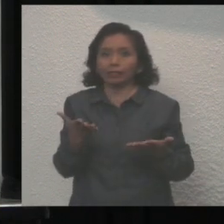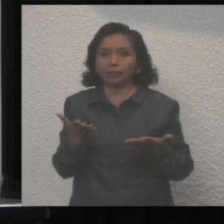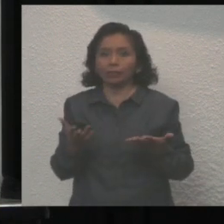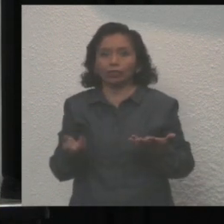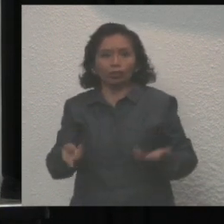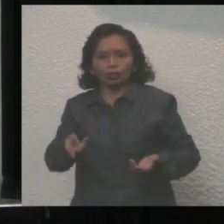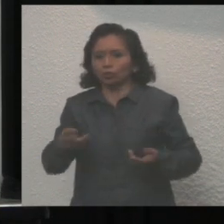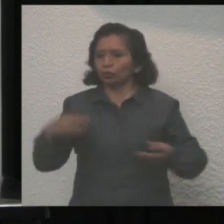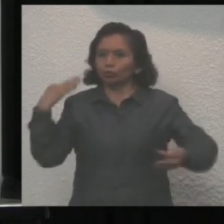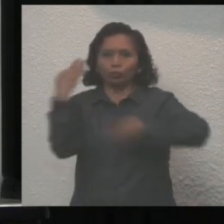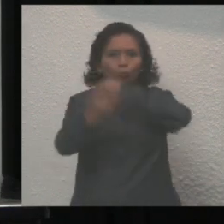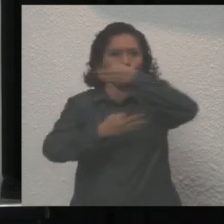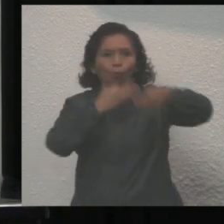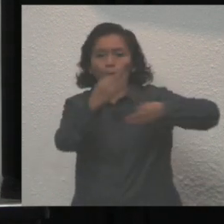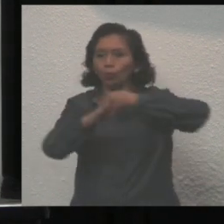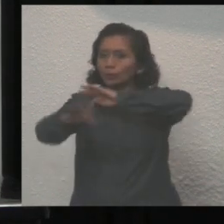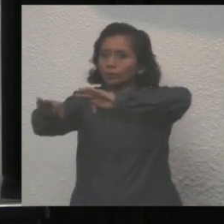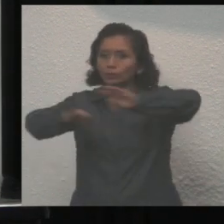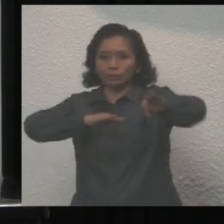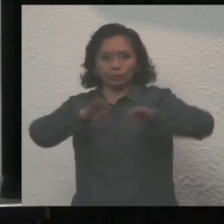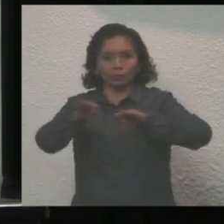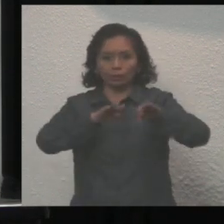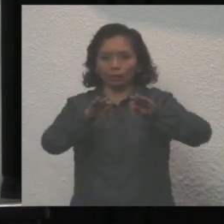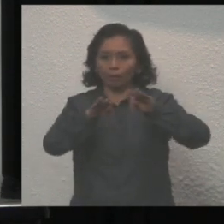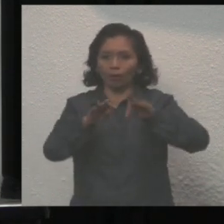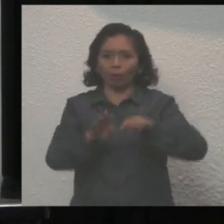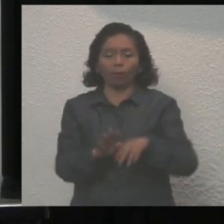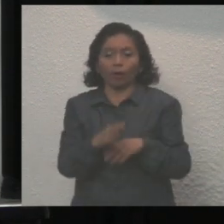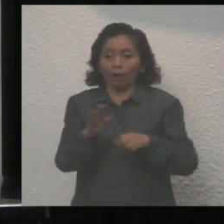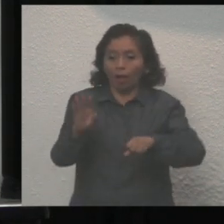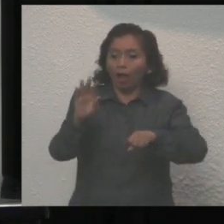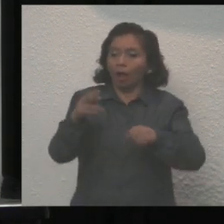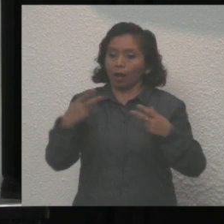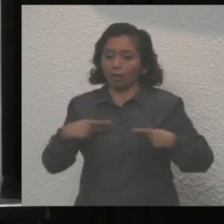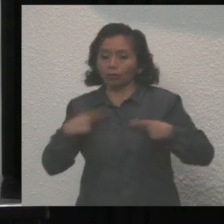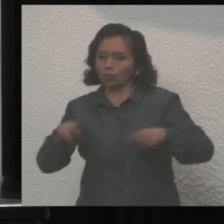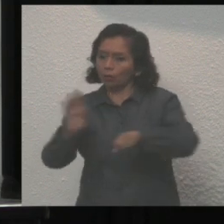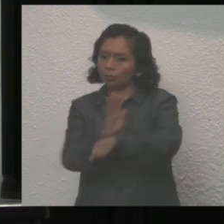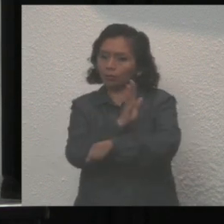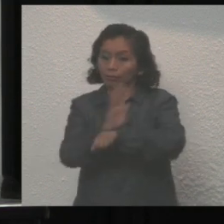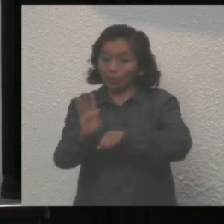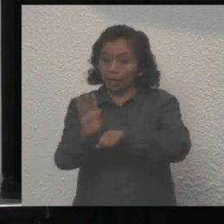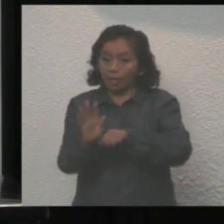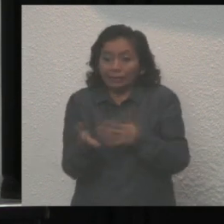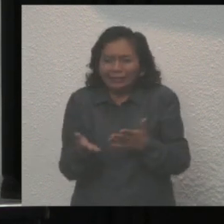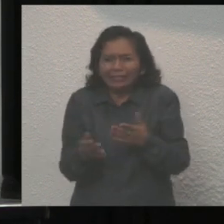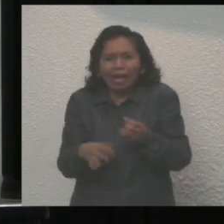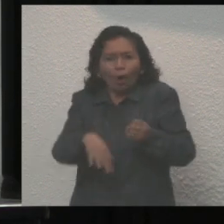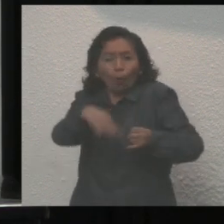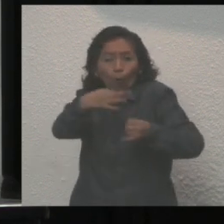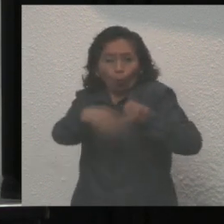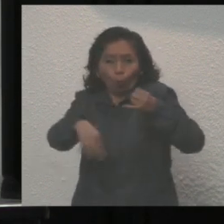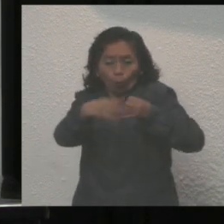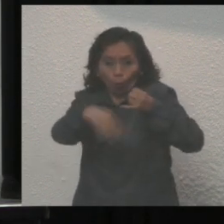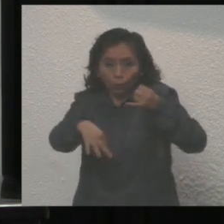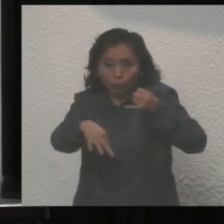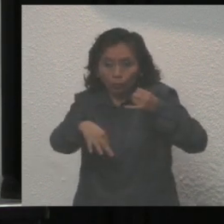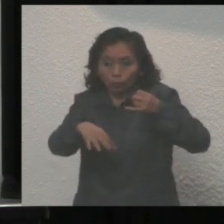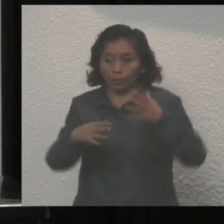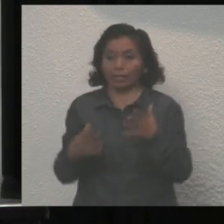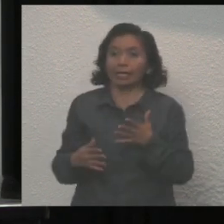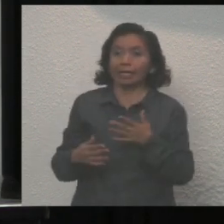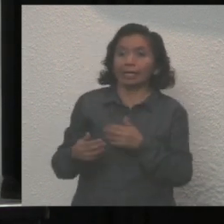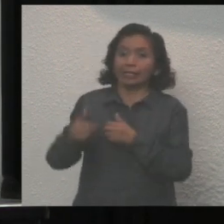nuestras capacidades en beneficio de la gente y sé que en esta recta final, cerca de concluir un